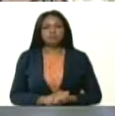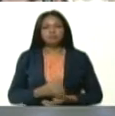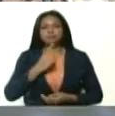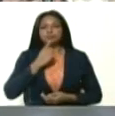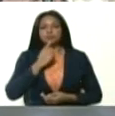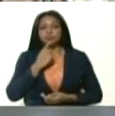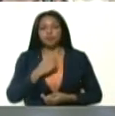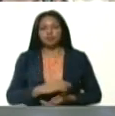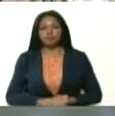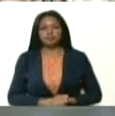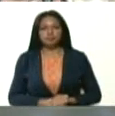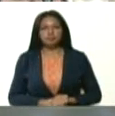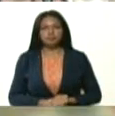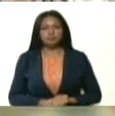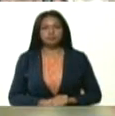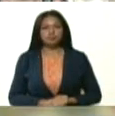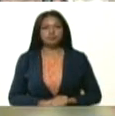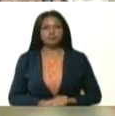Padrino López.